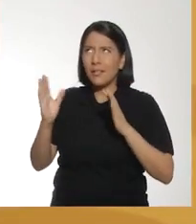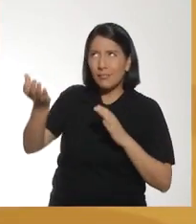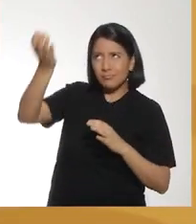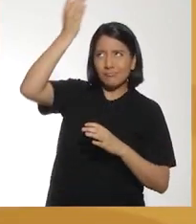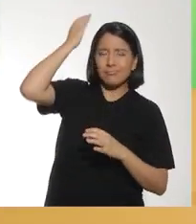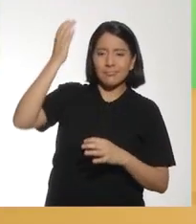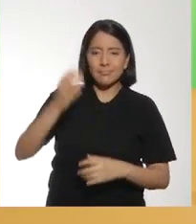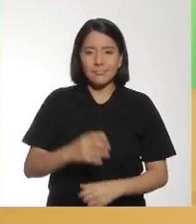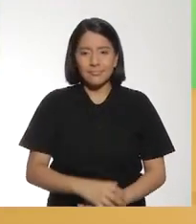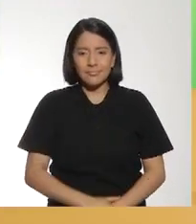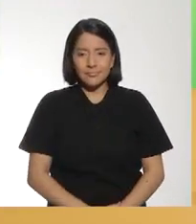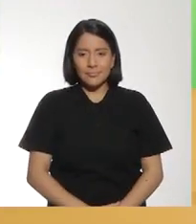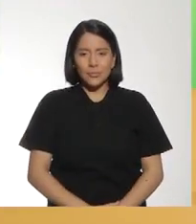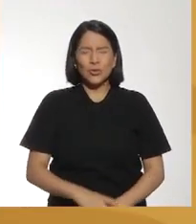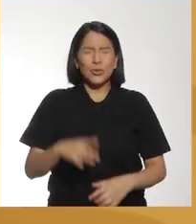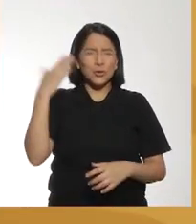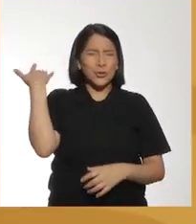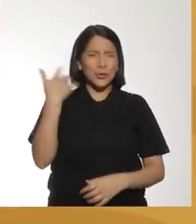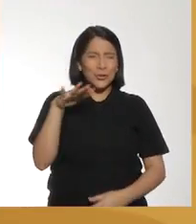Va para acá Ajá, ahí